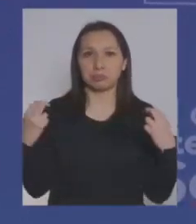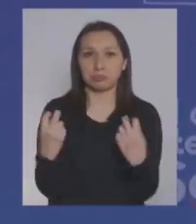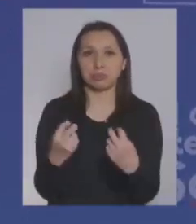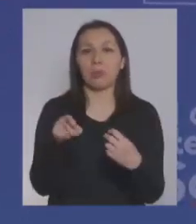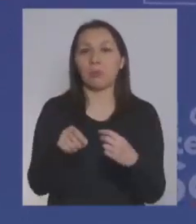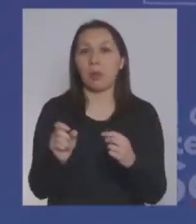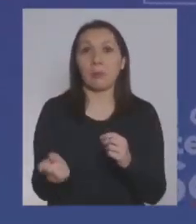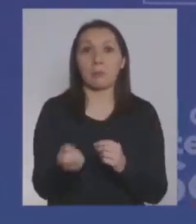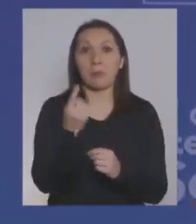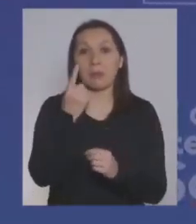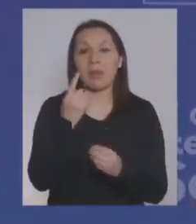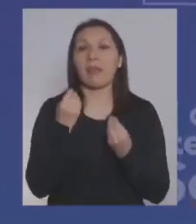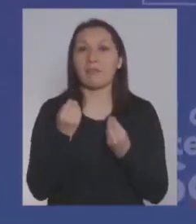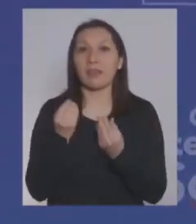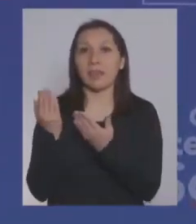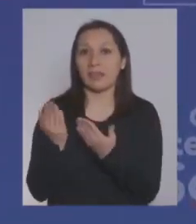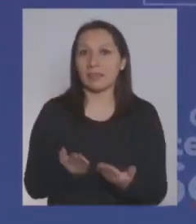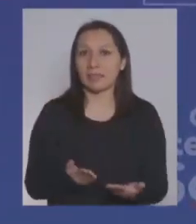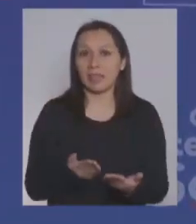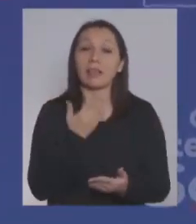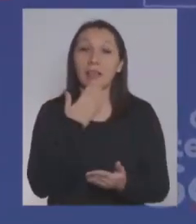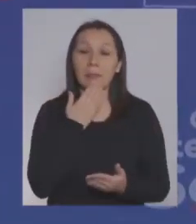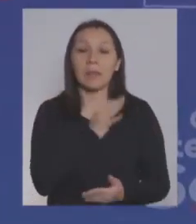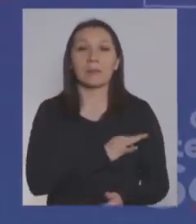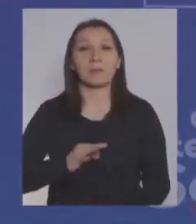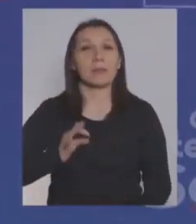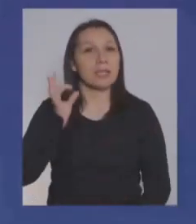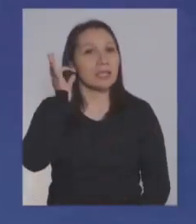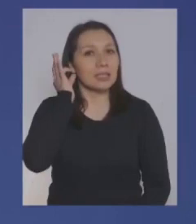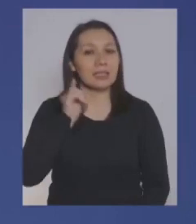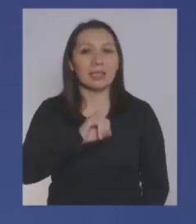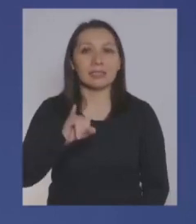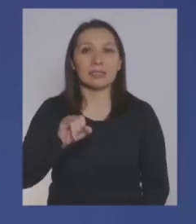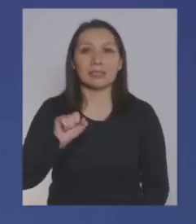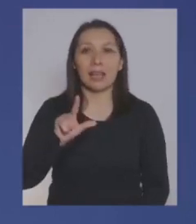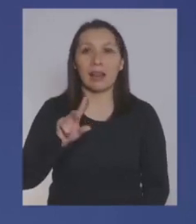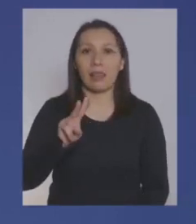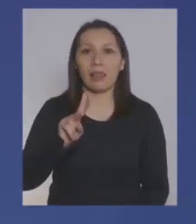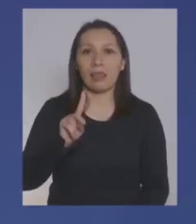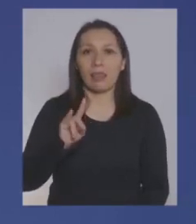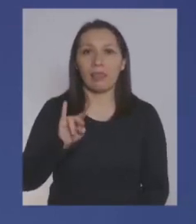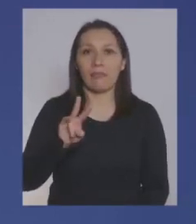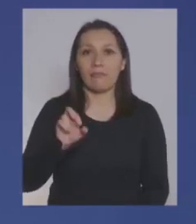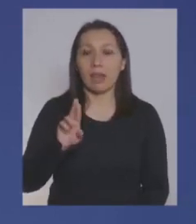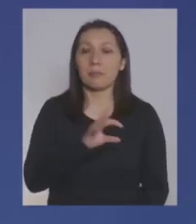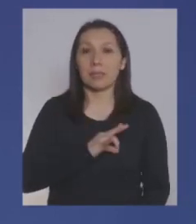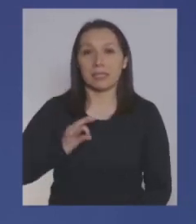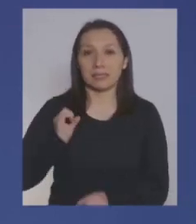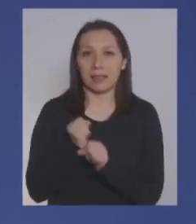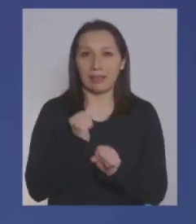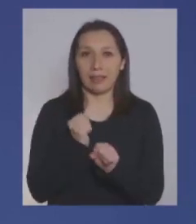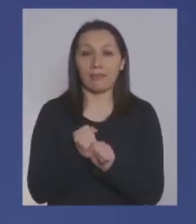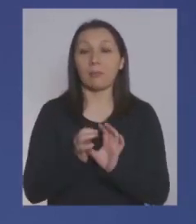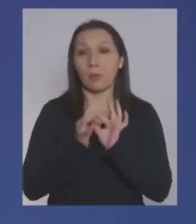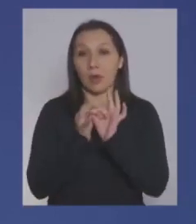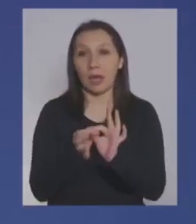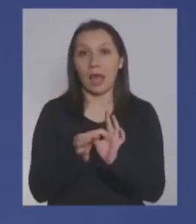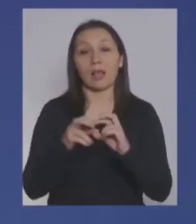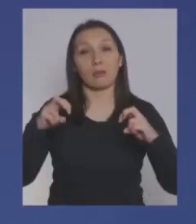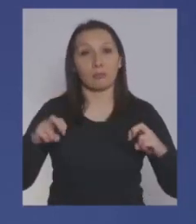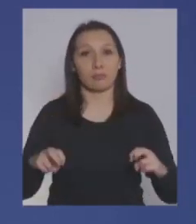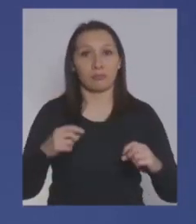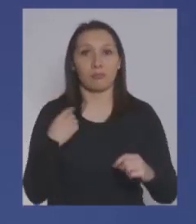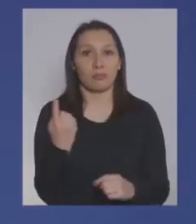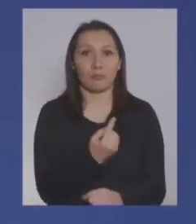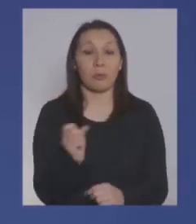bien invitado. Y nuestra ministra María José Saldía, la ministra del Trabajo, también muy bienvenida. Muchas gracias por estar con nosotros